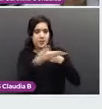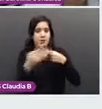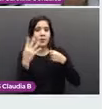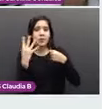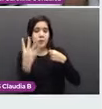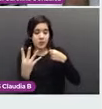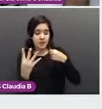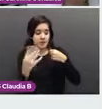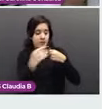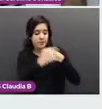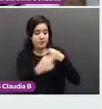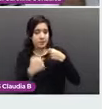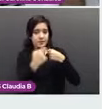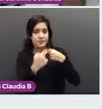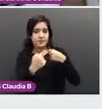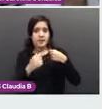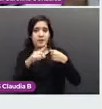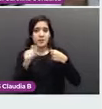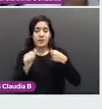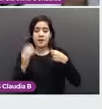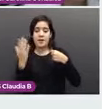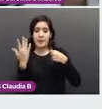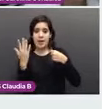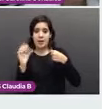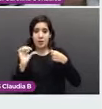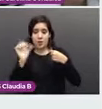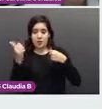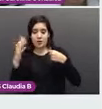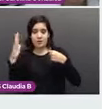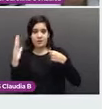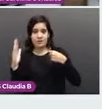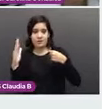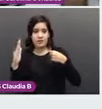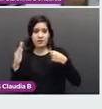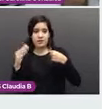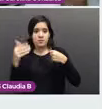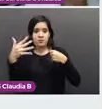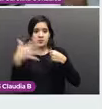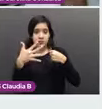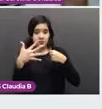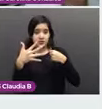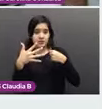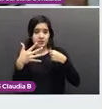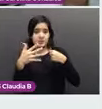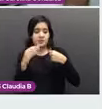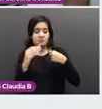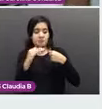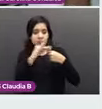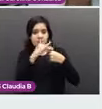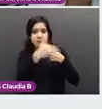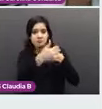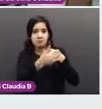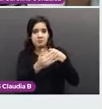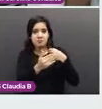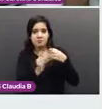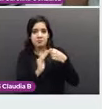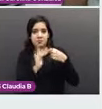contralateral, mano plana, estire sus deditos y que revise estos cuatro cuadrantes.